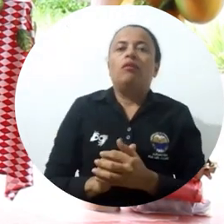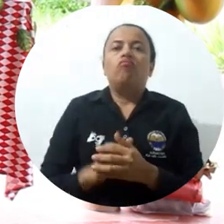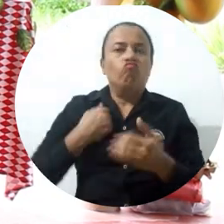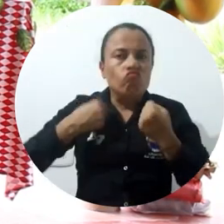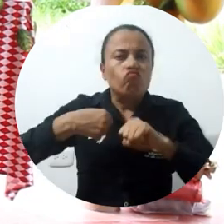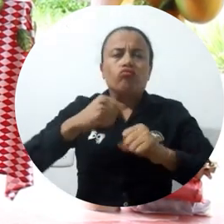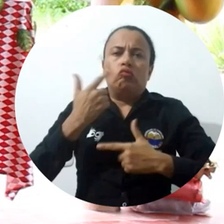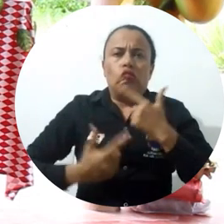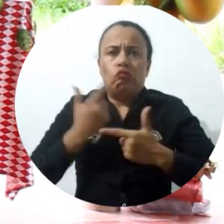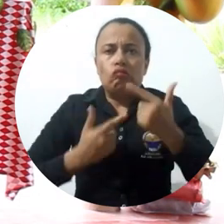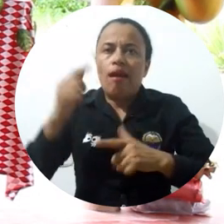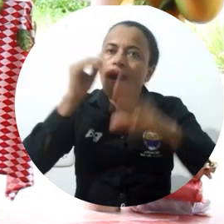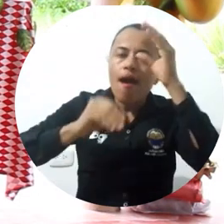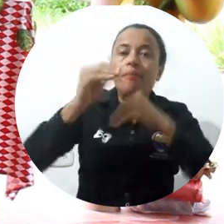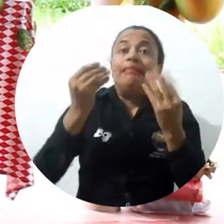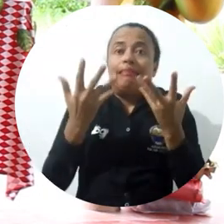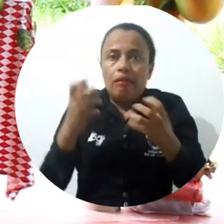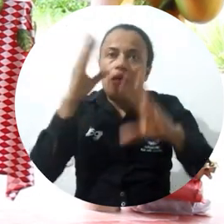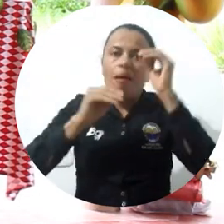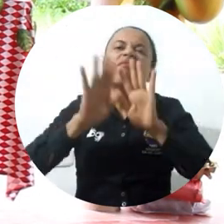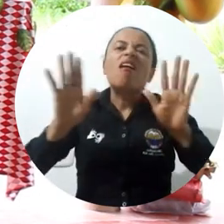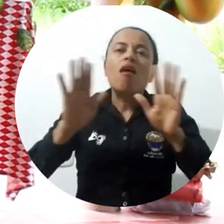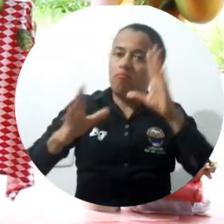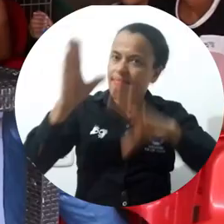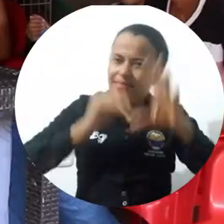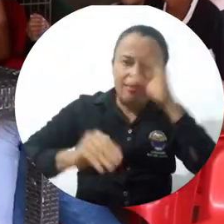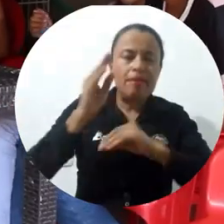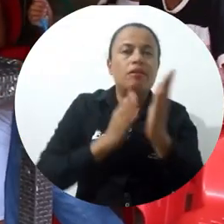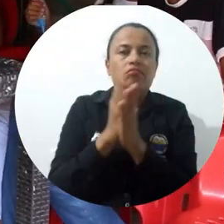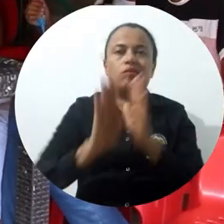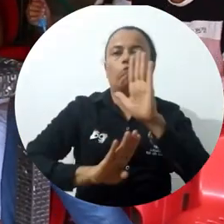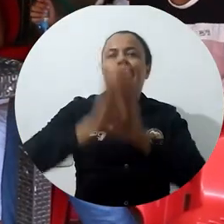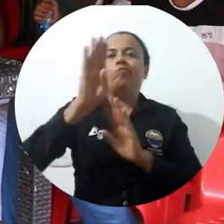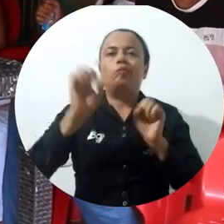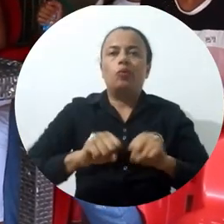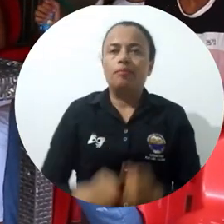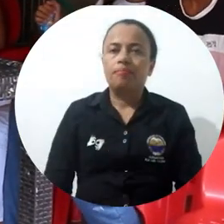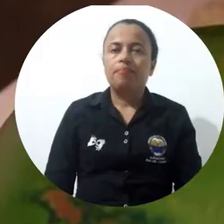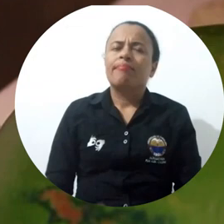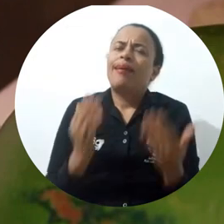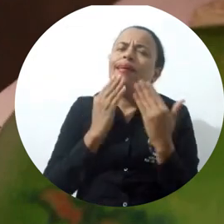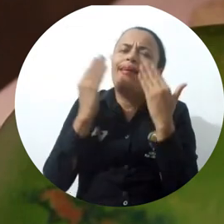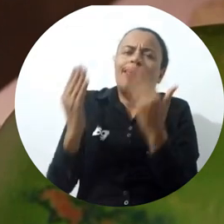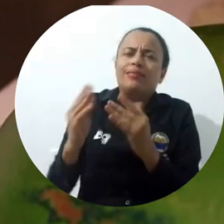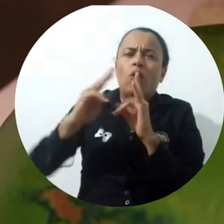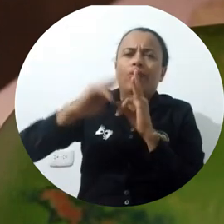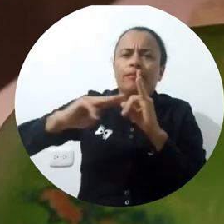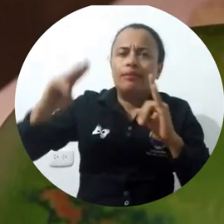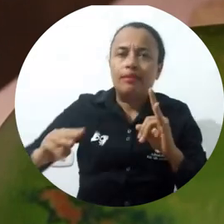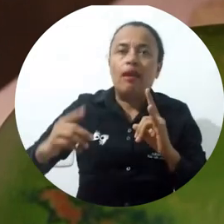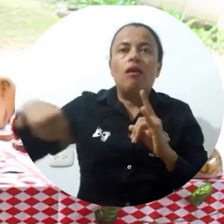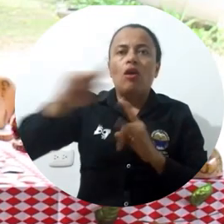sigo adelante aprendiendo cosas y quiero aprender más de lo que ya sé para llegar más adelante. Agradecida con la